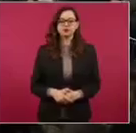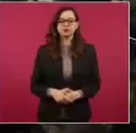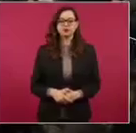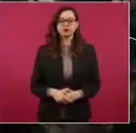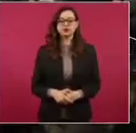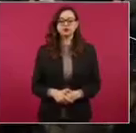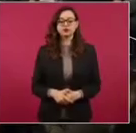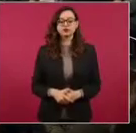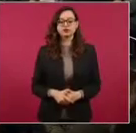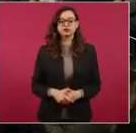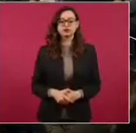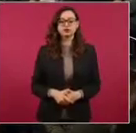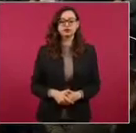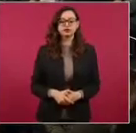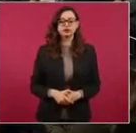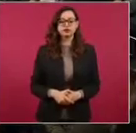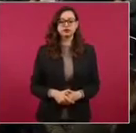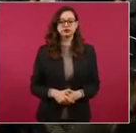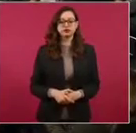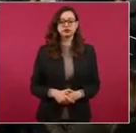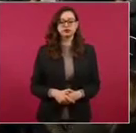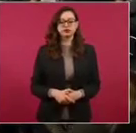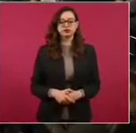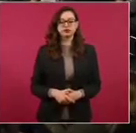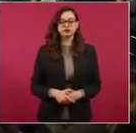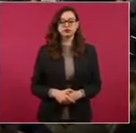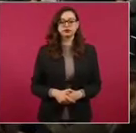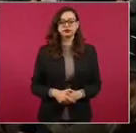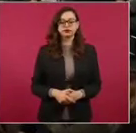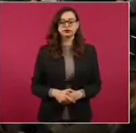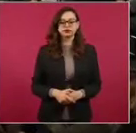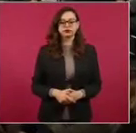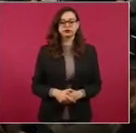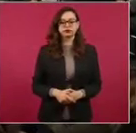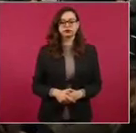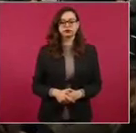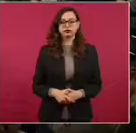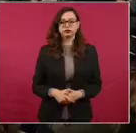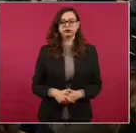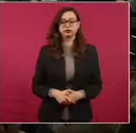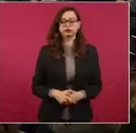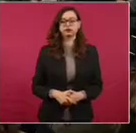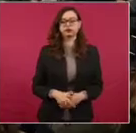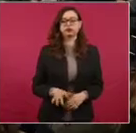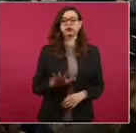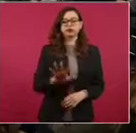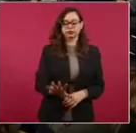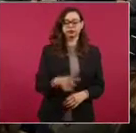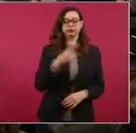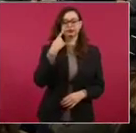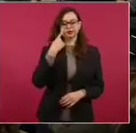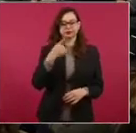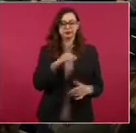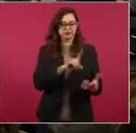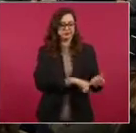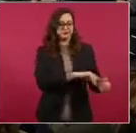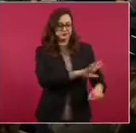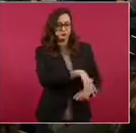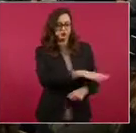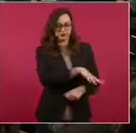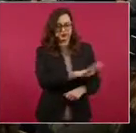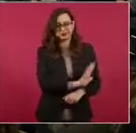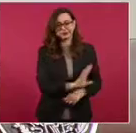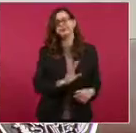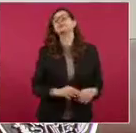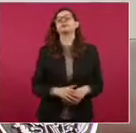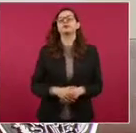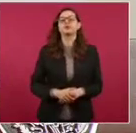En lo relativo a preliberaciones, voy diciendo, mientras, que en atención a su instrucción,